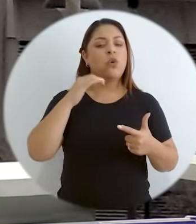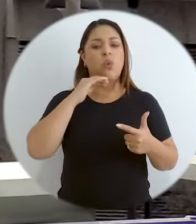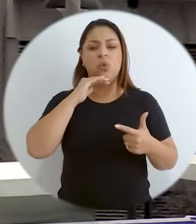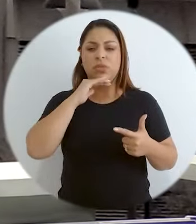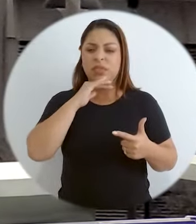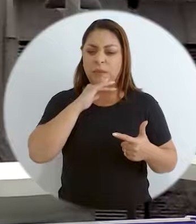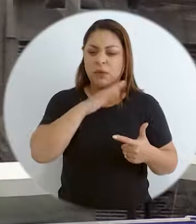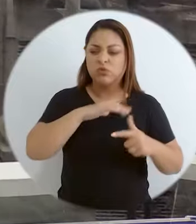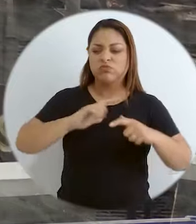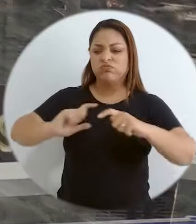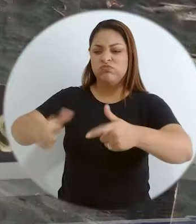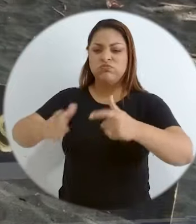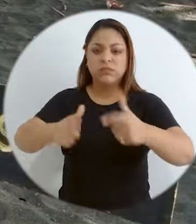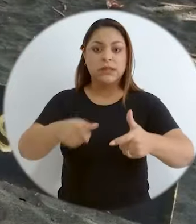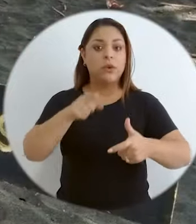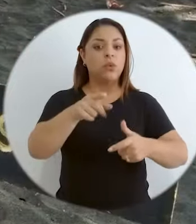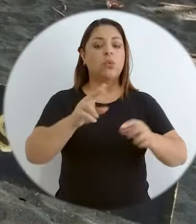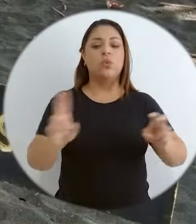urgente.